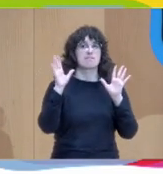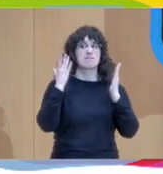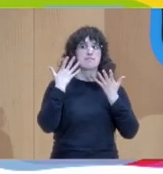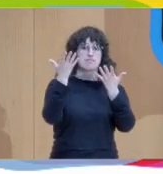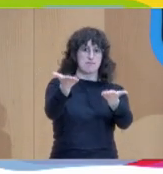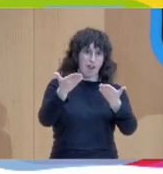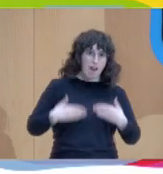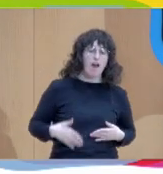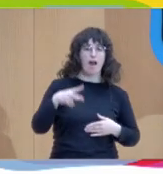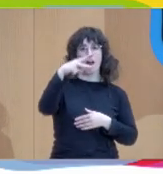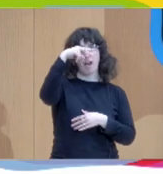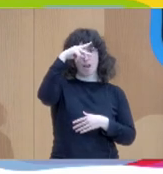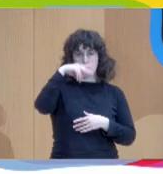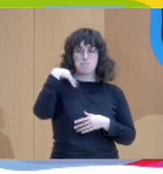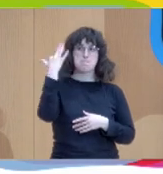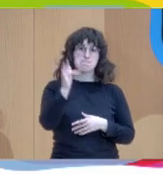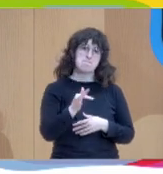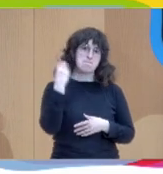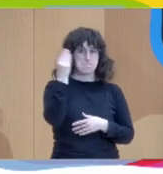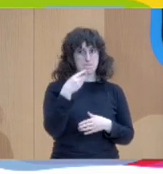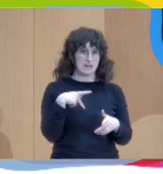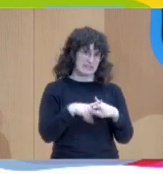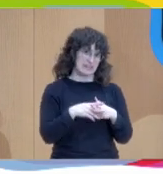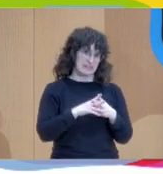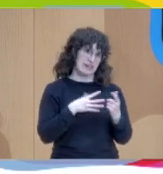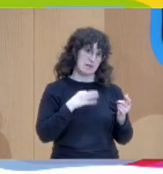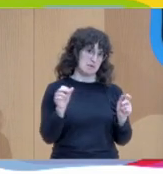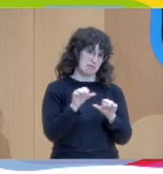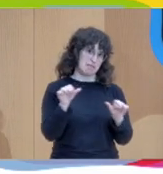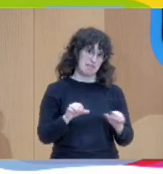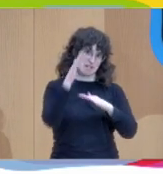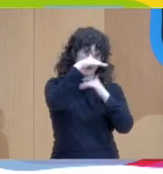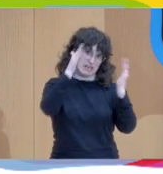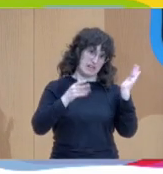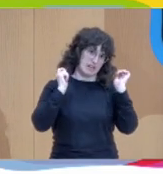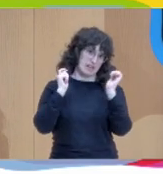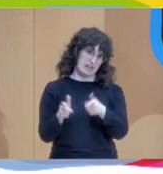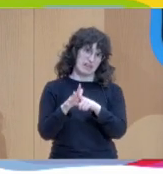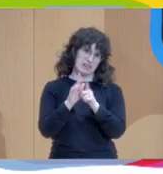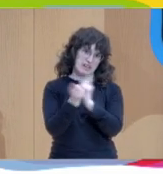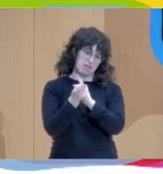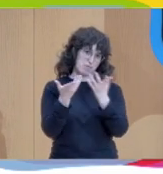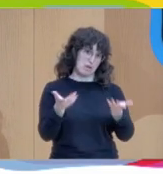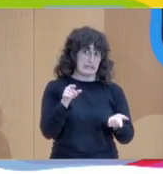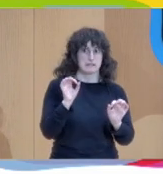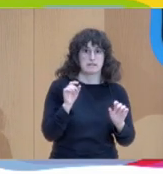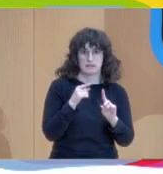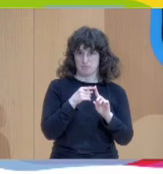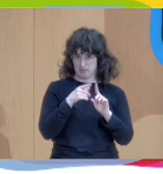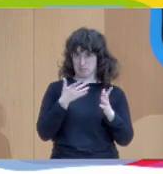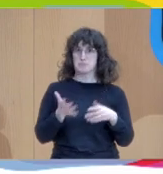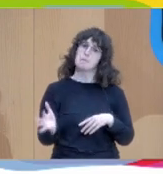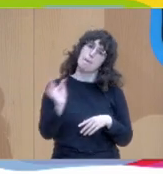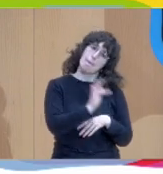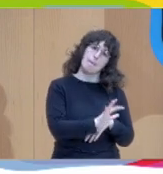crees que puede hacer esta herramienta profesional para un cambio de modelo de atención que es el objetivo que tenemos. Comenzamos contigo, Sonia.